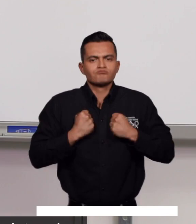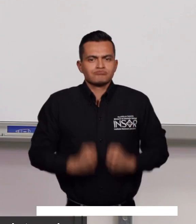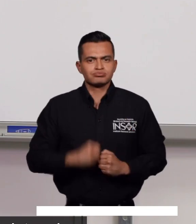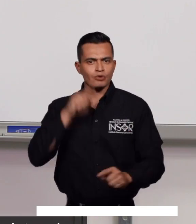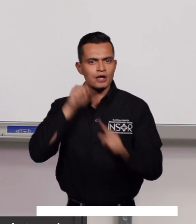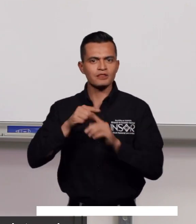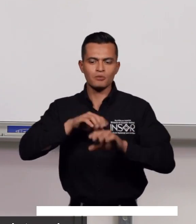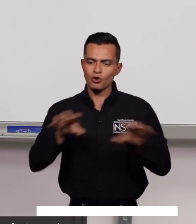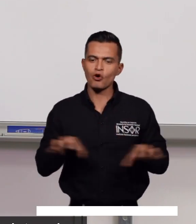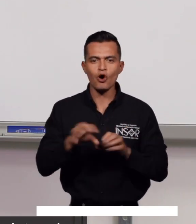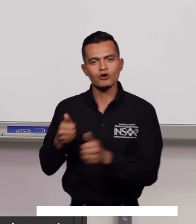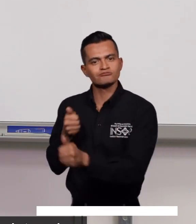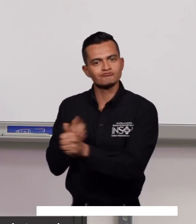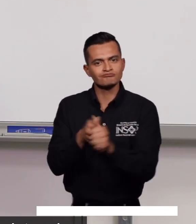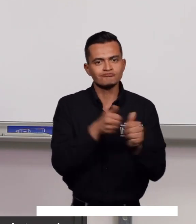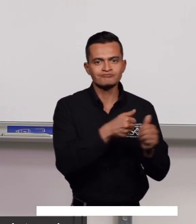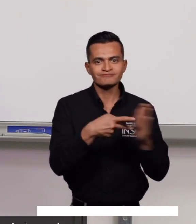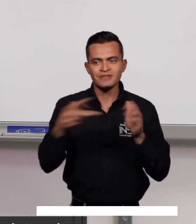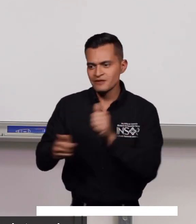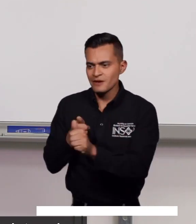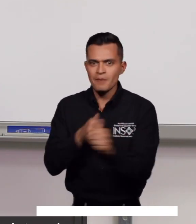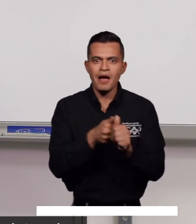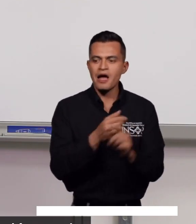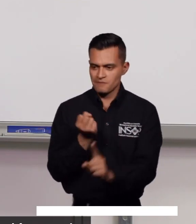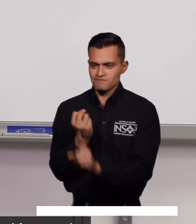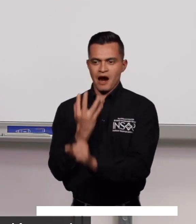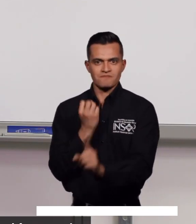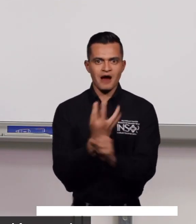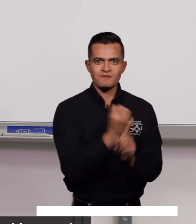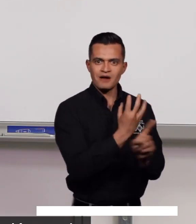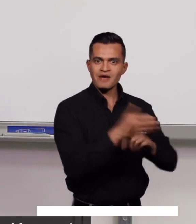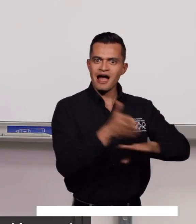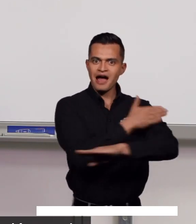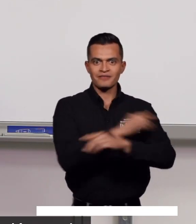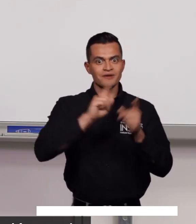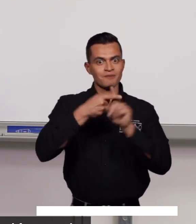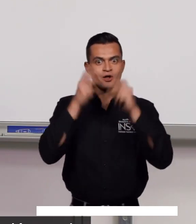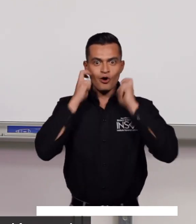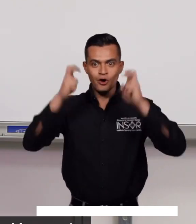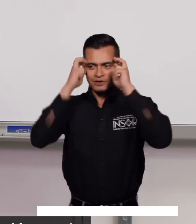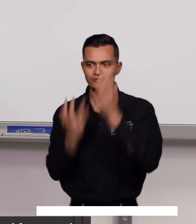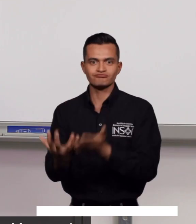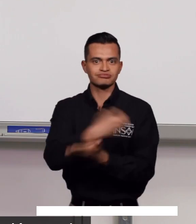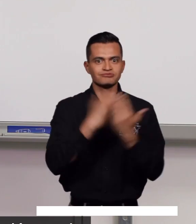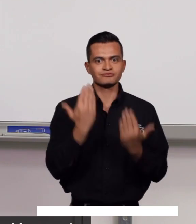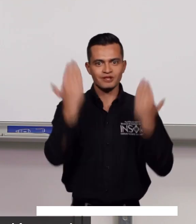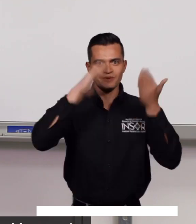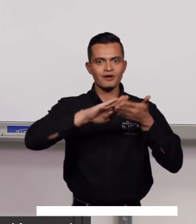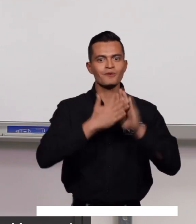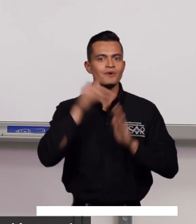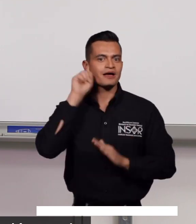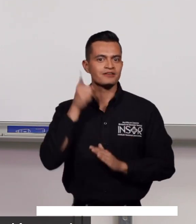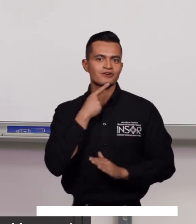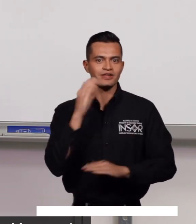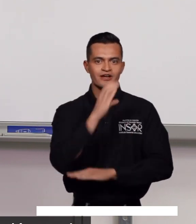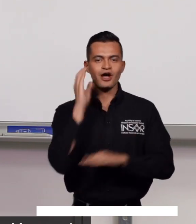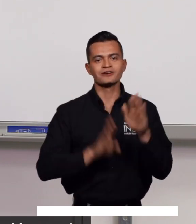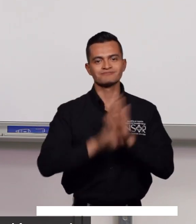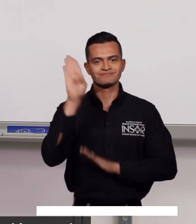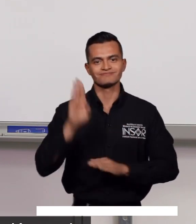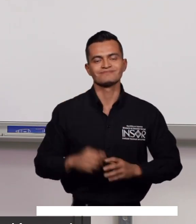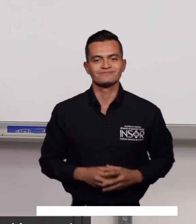de generar mayor impacto en las asistencias técnicas que tenemos y así beneficiar de manera idónea a la población sorda en Colombia.